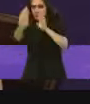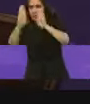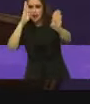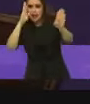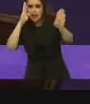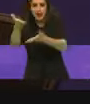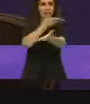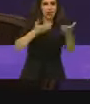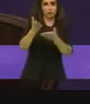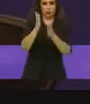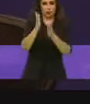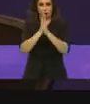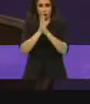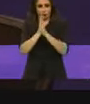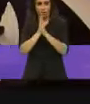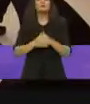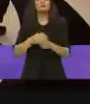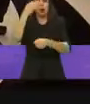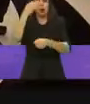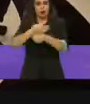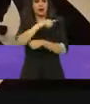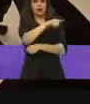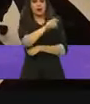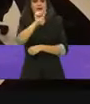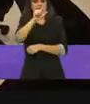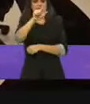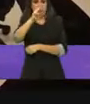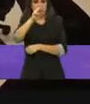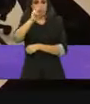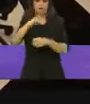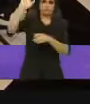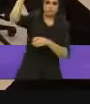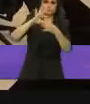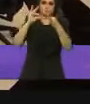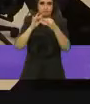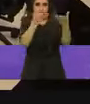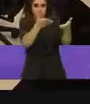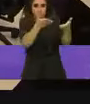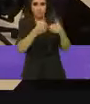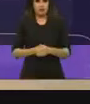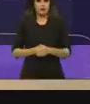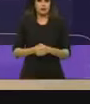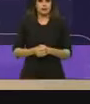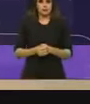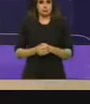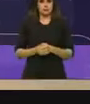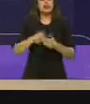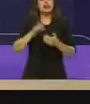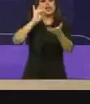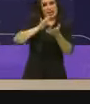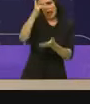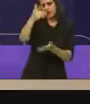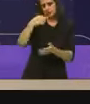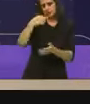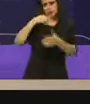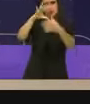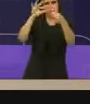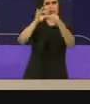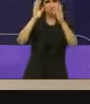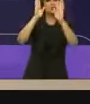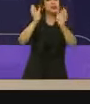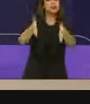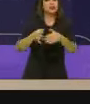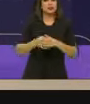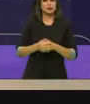Y aquí, justamente, el candidato Salomón Chertoripsky tiene la palabra. Muchas gracias. Pues ya les dije, el conformismo,